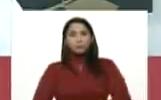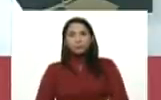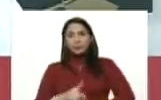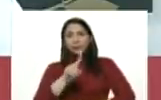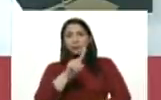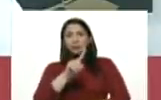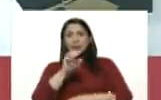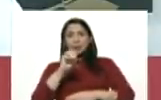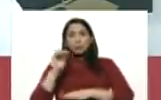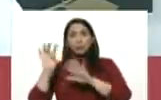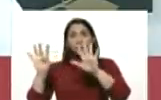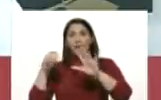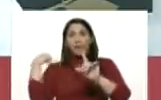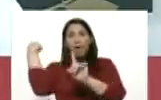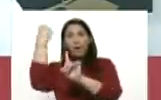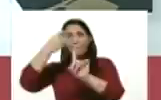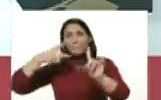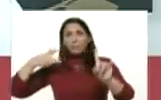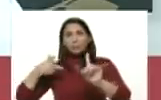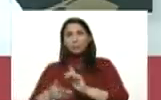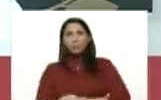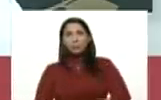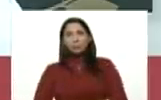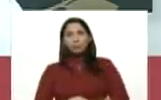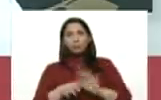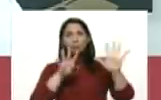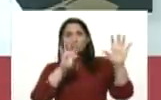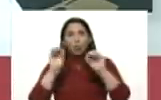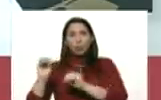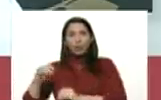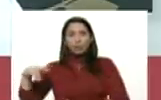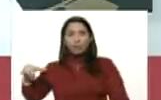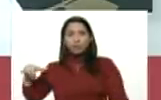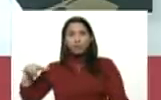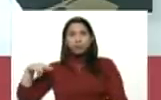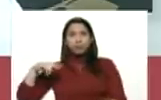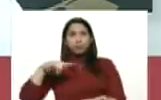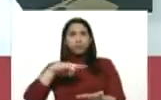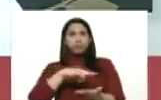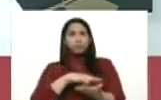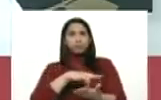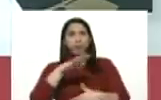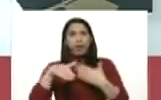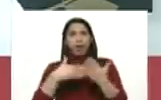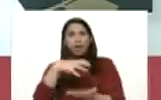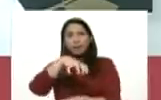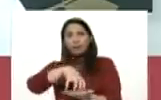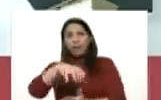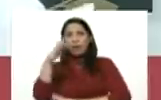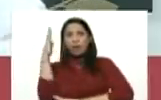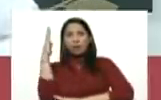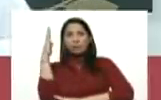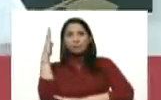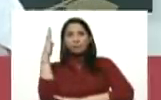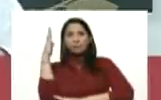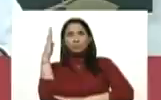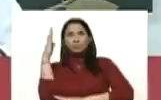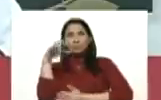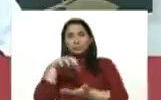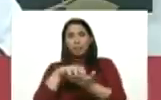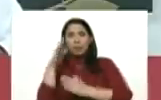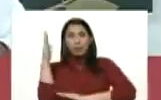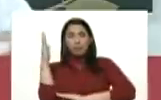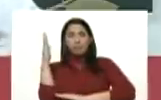109 por Amazonas y 90 directo en vuelo al estado Lara, al estado Lara.